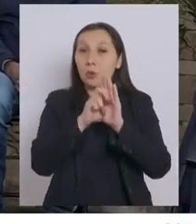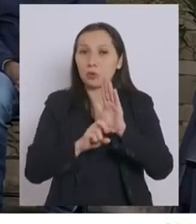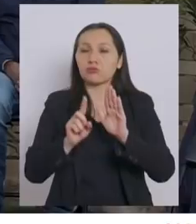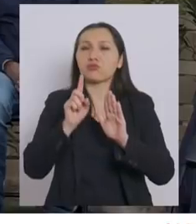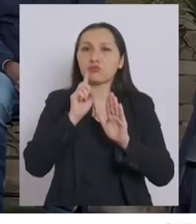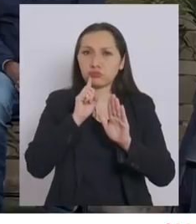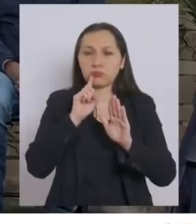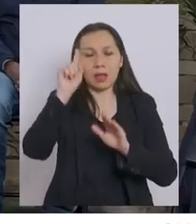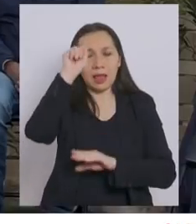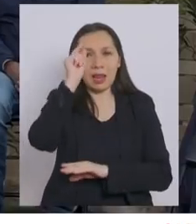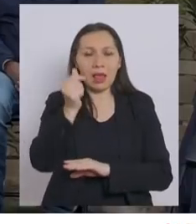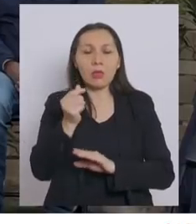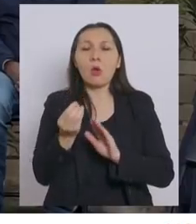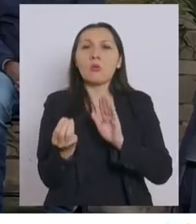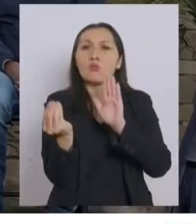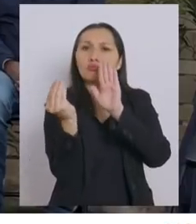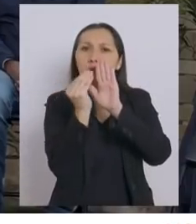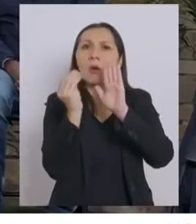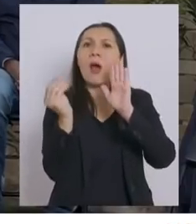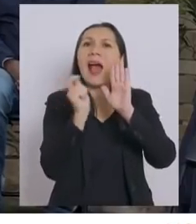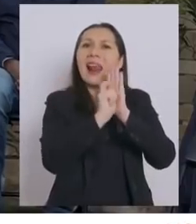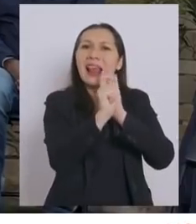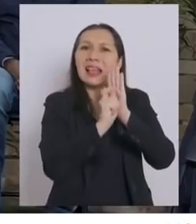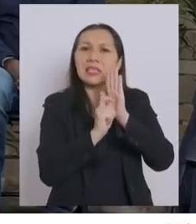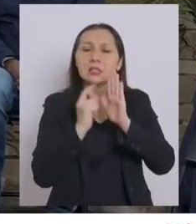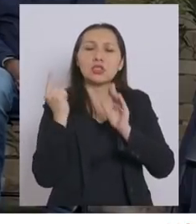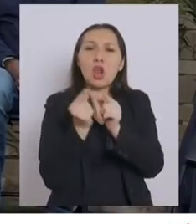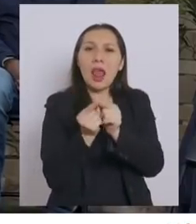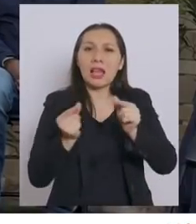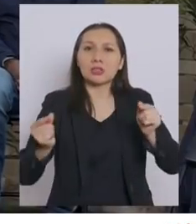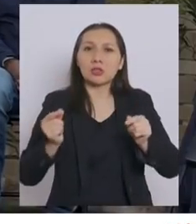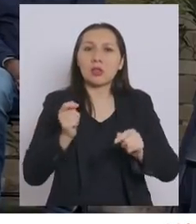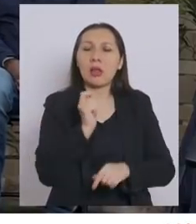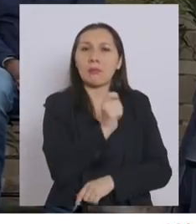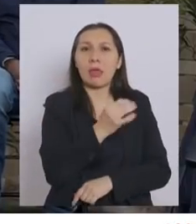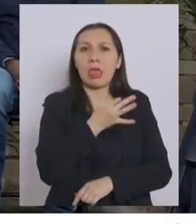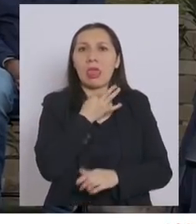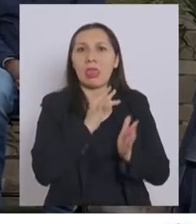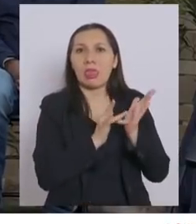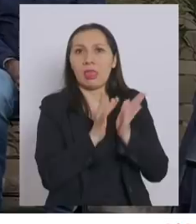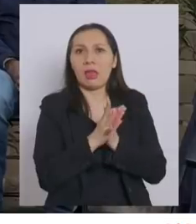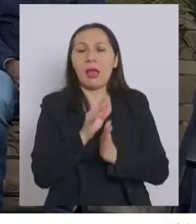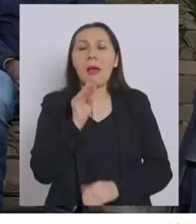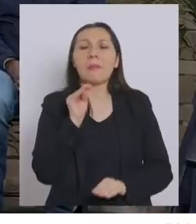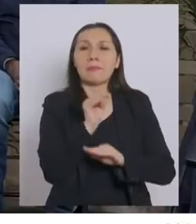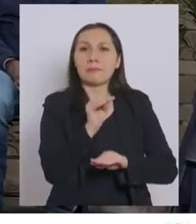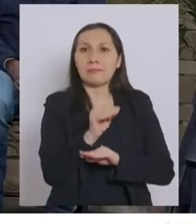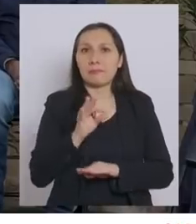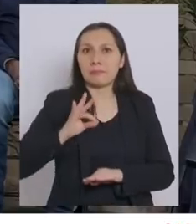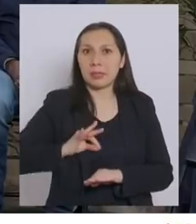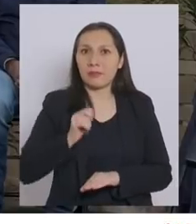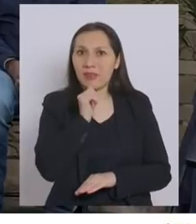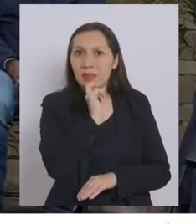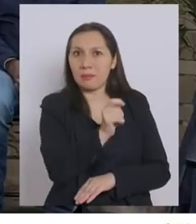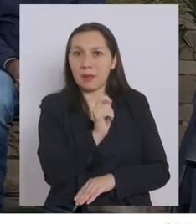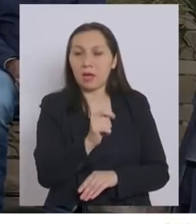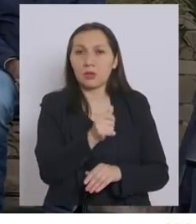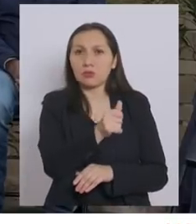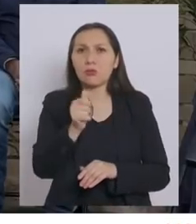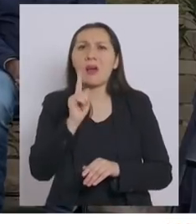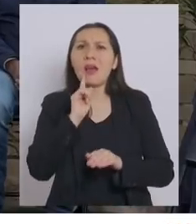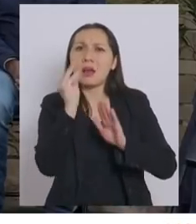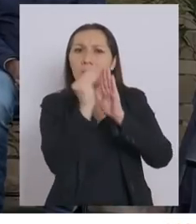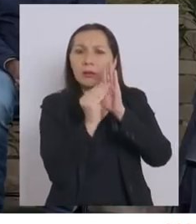contempla la creación de un registro nacional de deudores, de pensiones de alimento, en el cual estarán inscritas todas aquellas